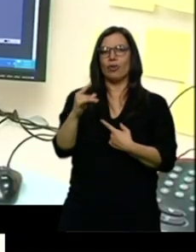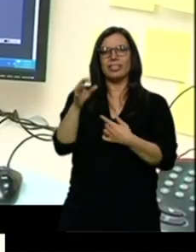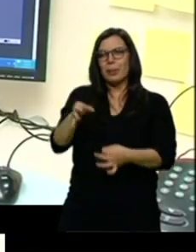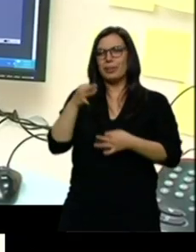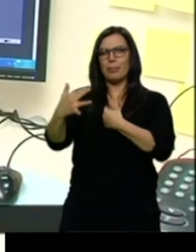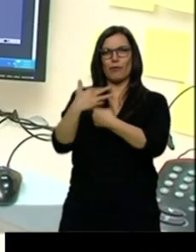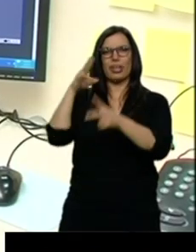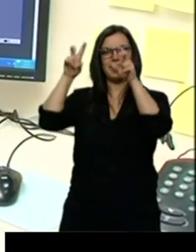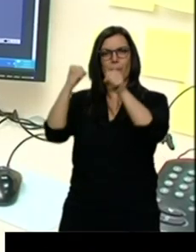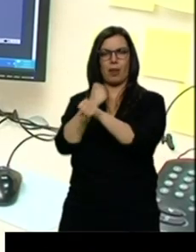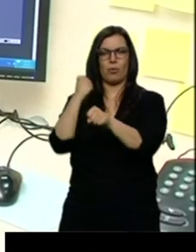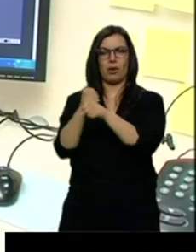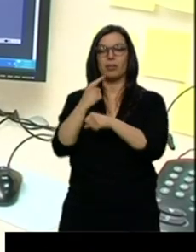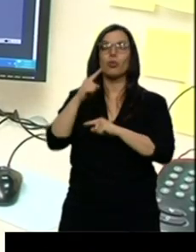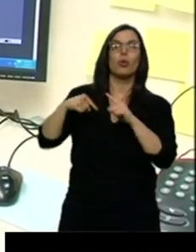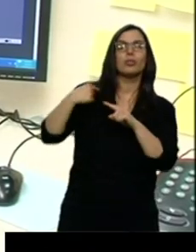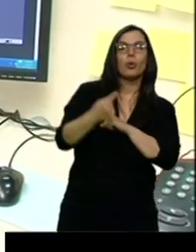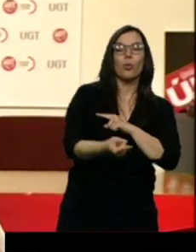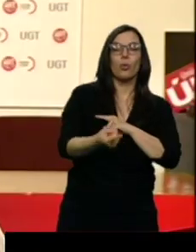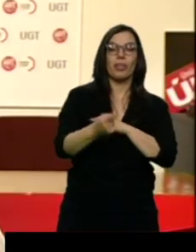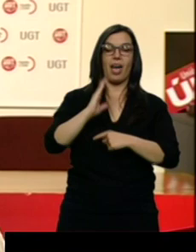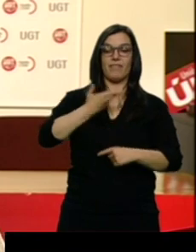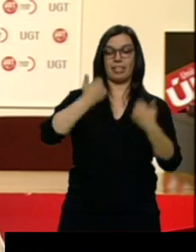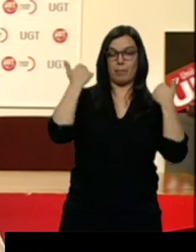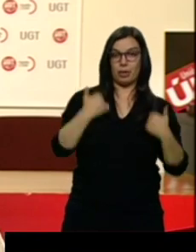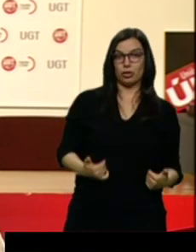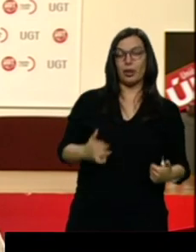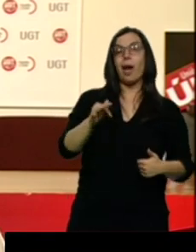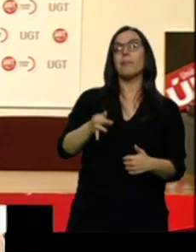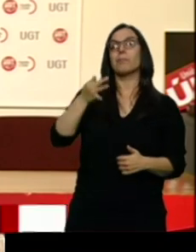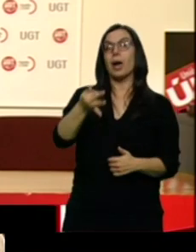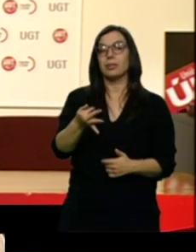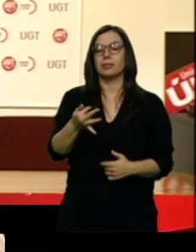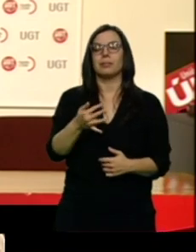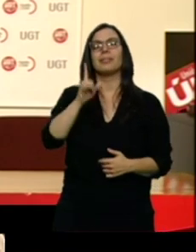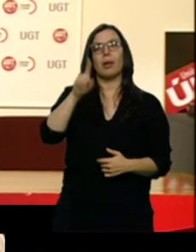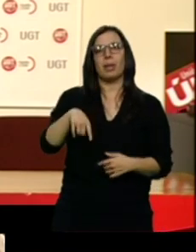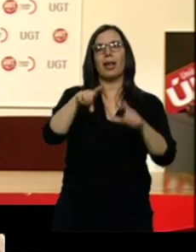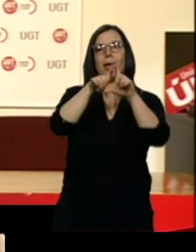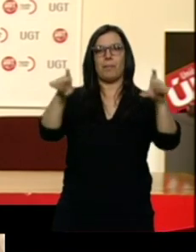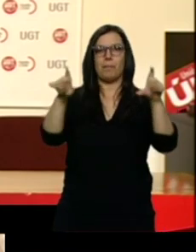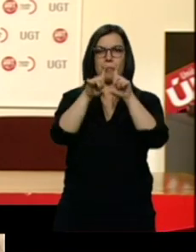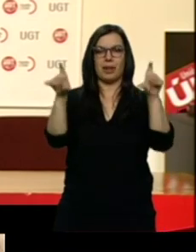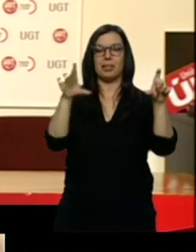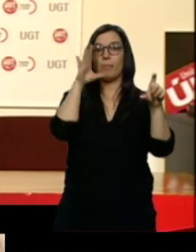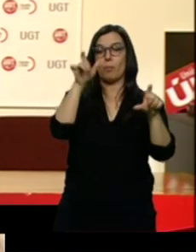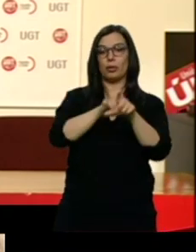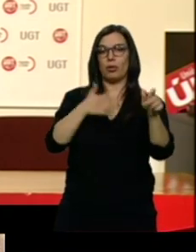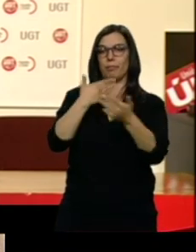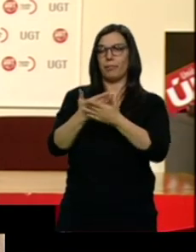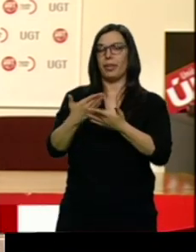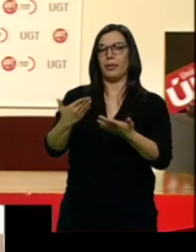consecuencias, dicen, no solo perjudican al trabajador. Bastantes consecuencias para la empresa, desacentismo laboral, despersonalización,